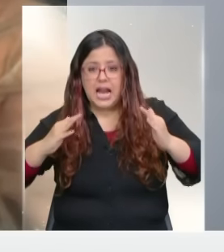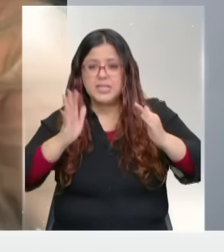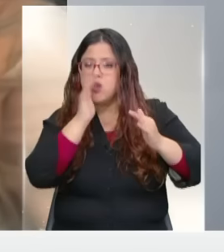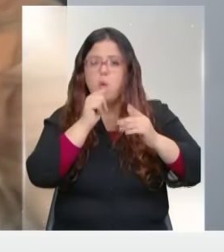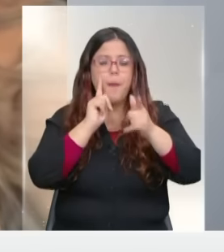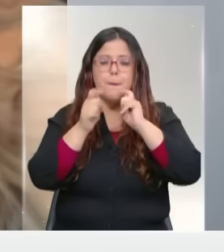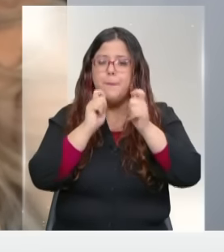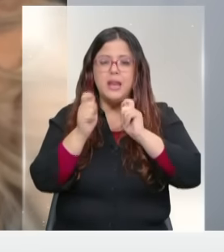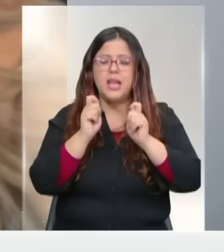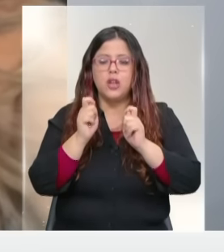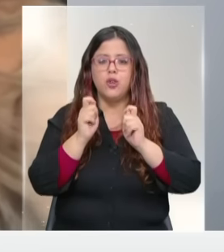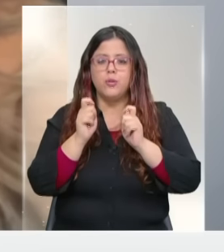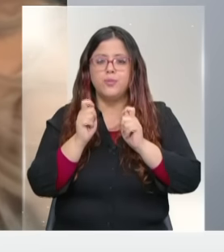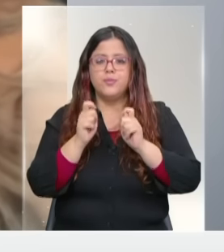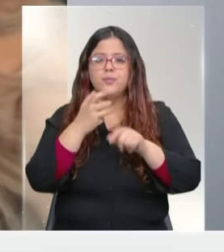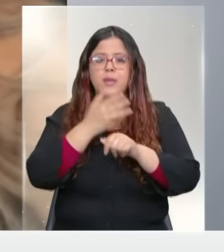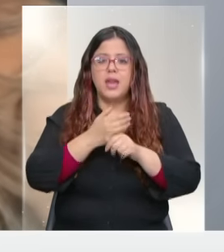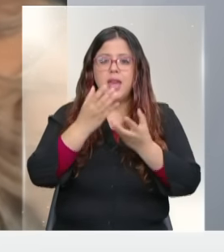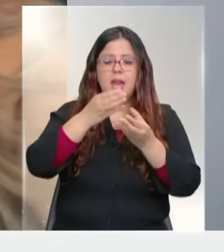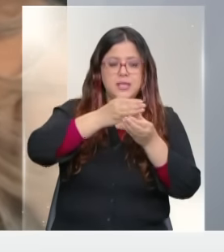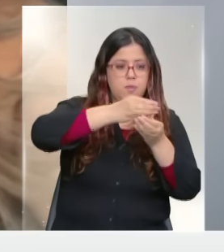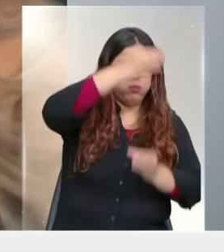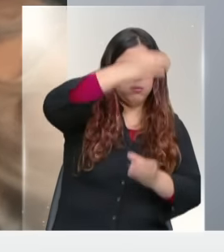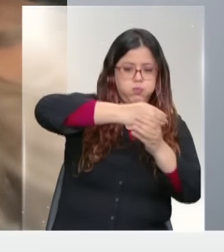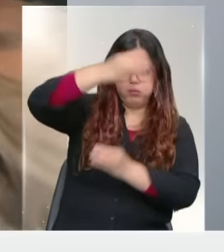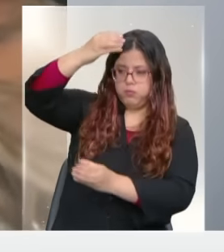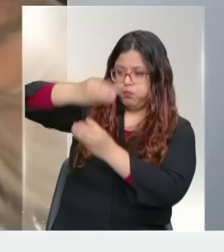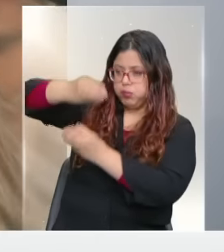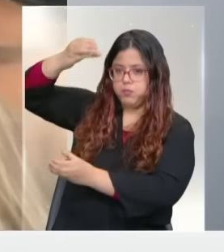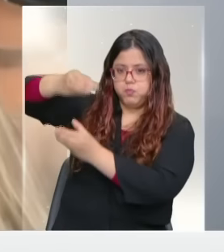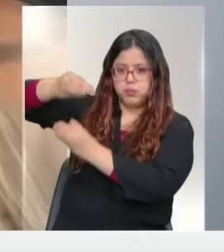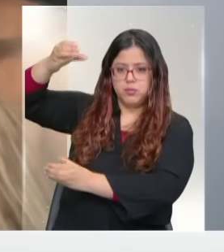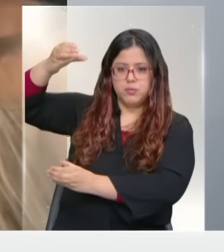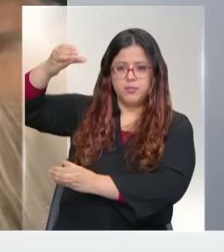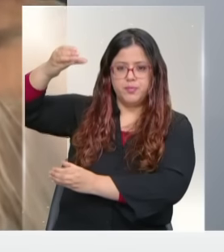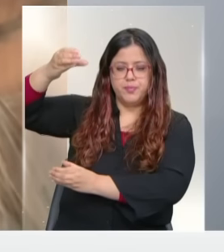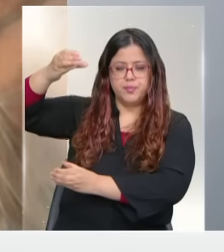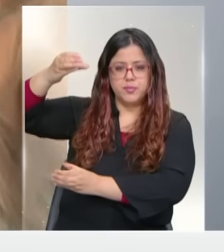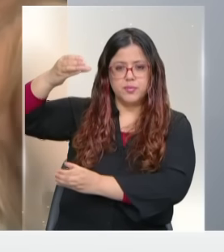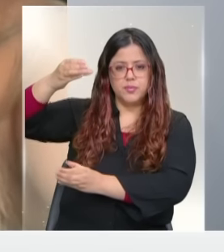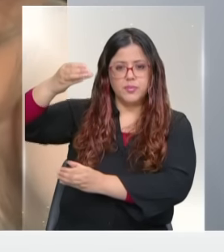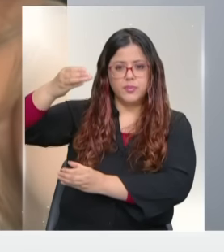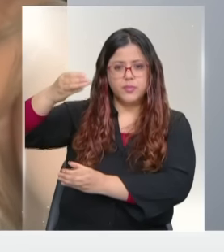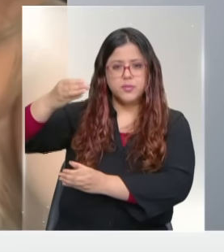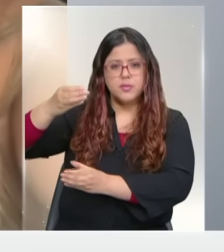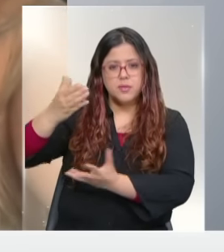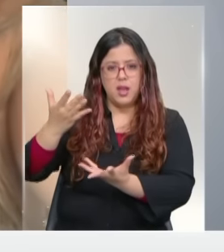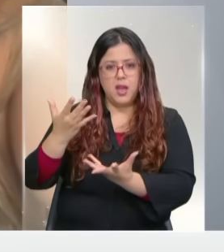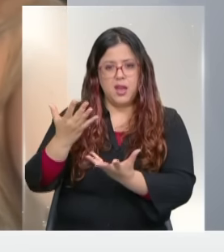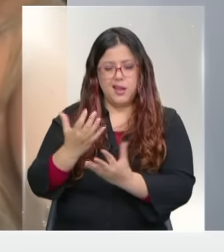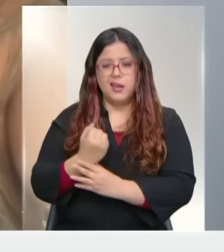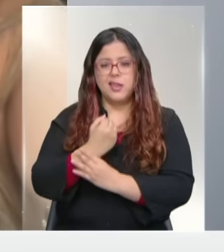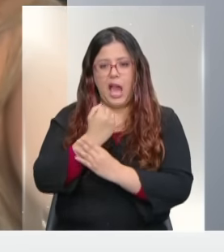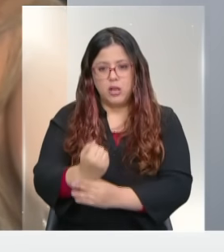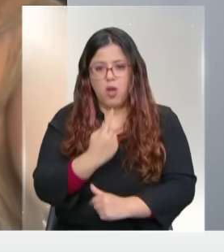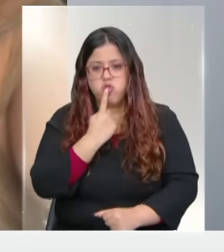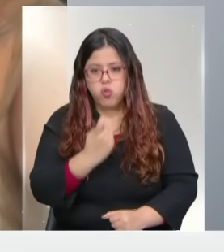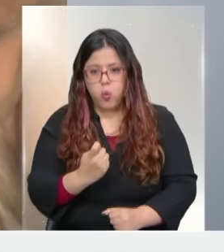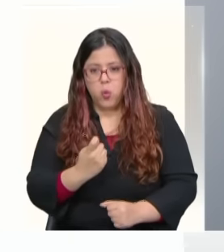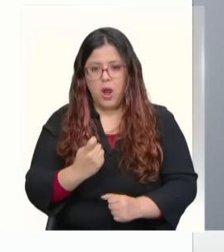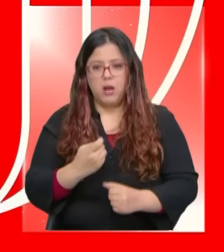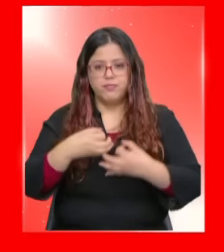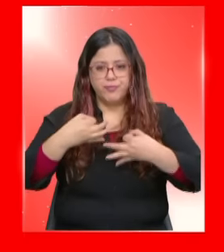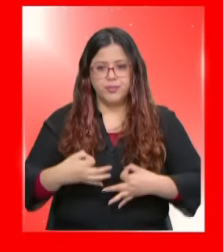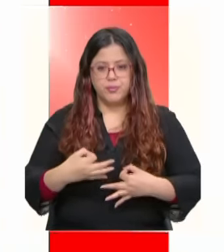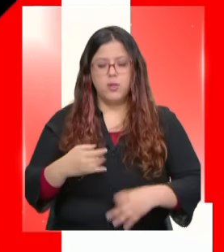peligro. Tiene varias columnas, tiene varias contención que la mantiene firme.